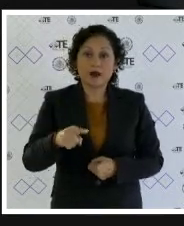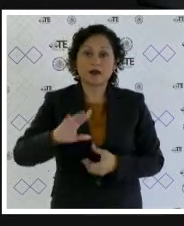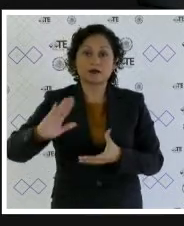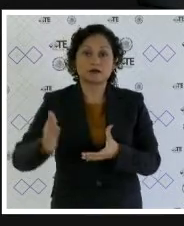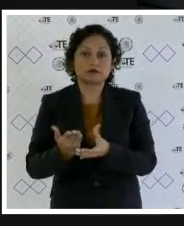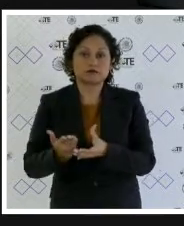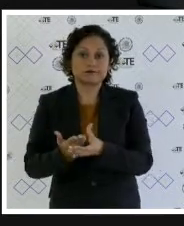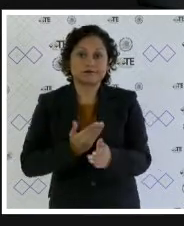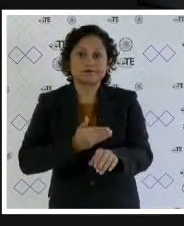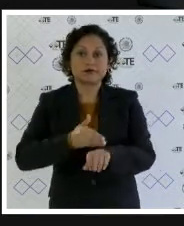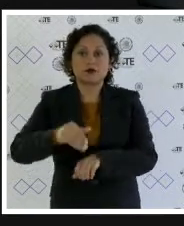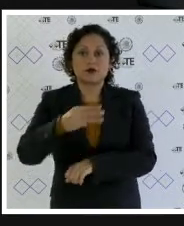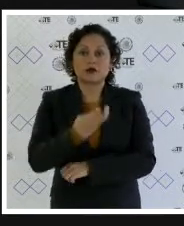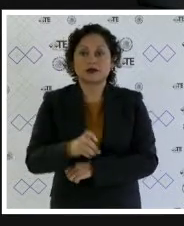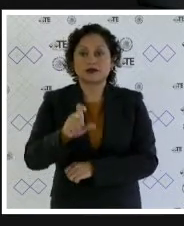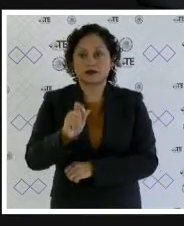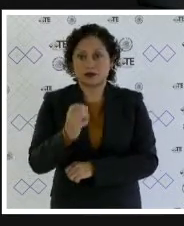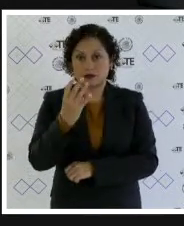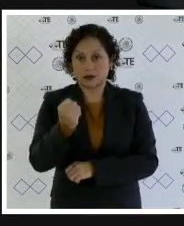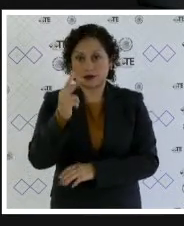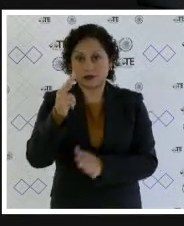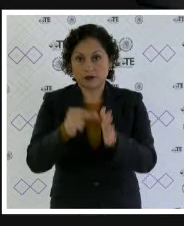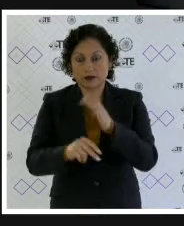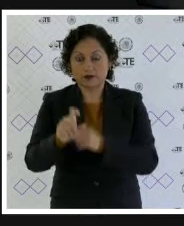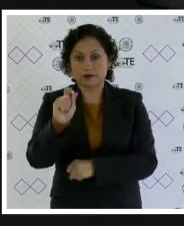de juicio electoral 329 de este año